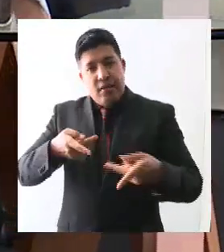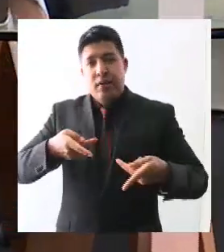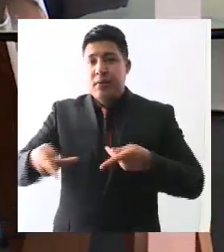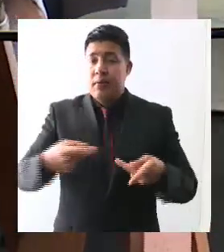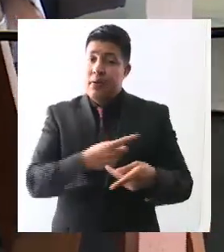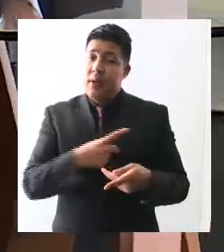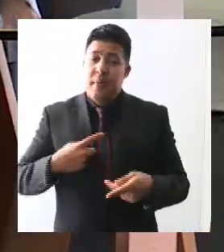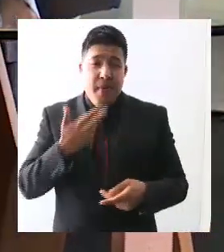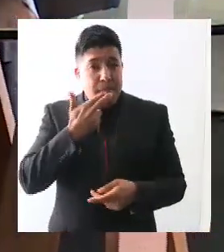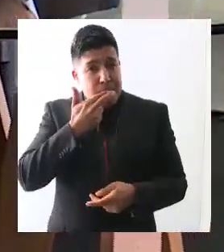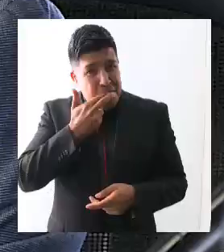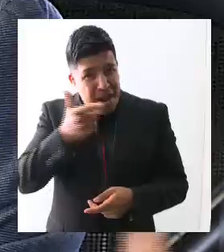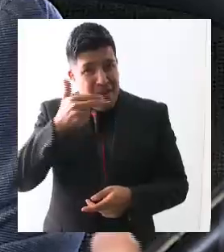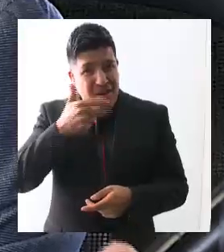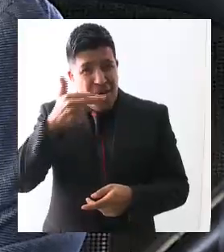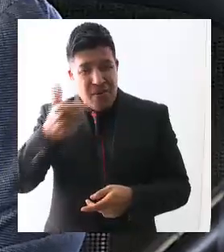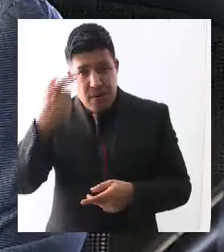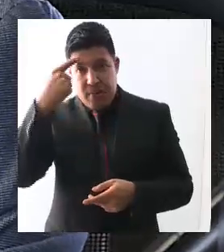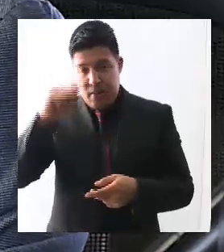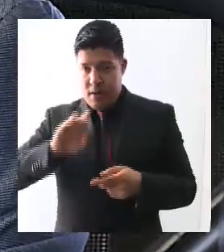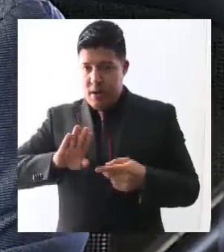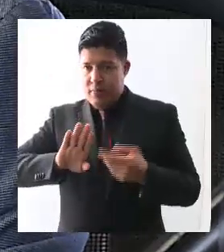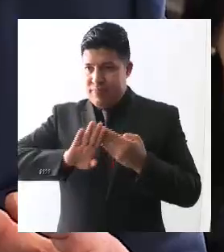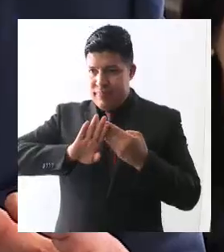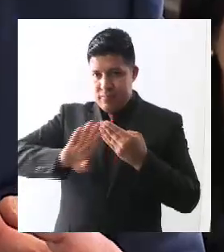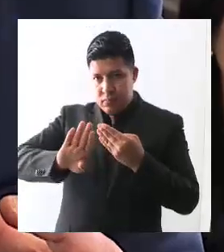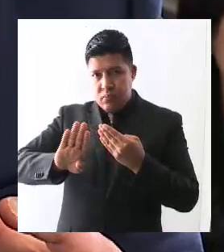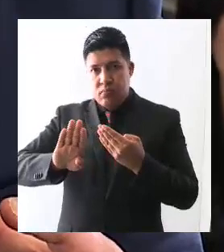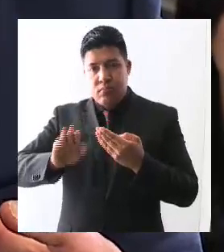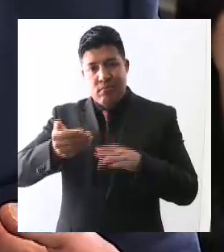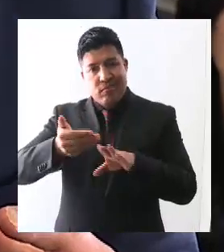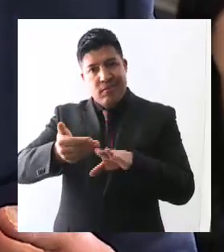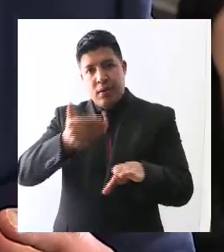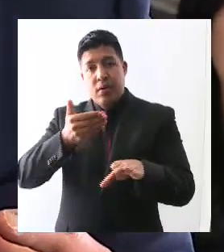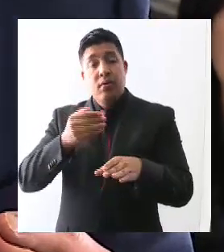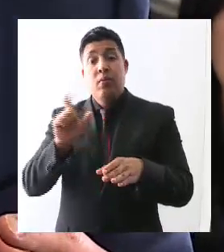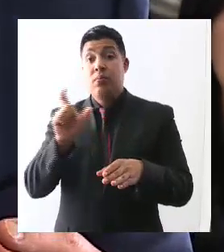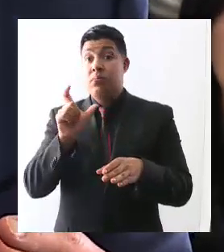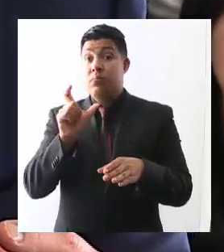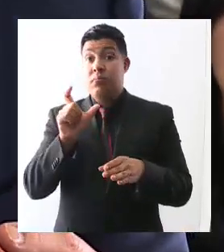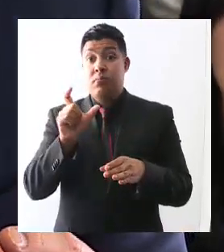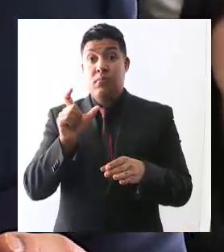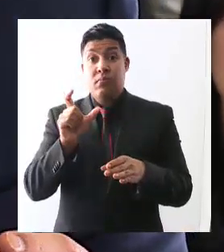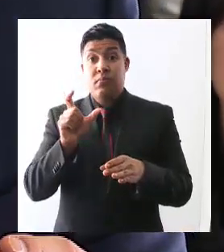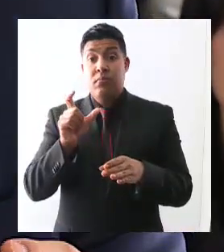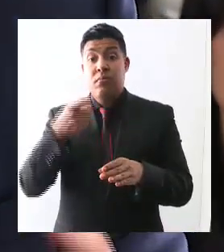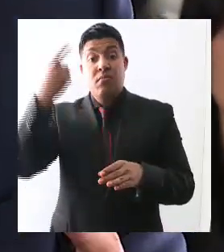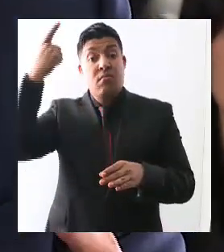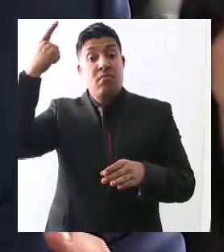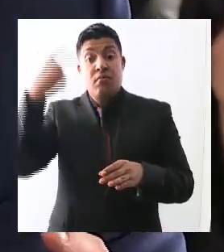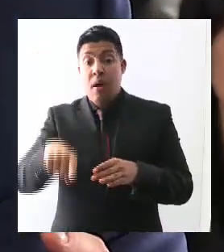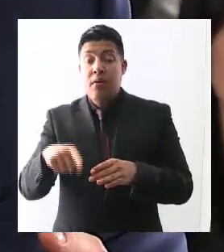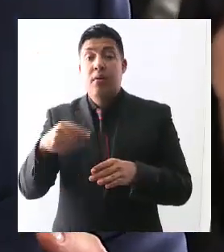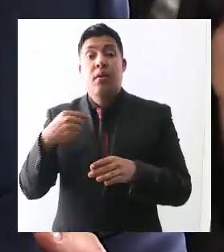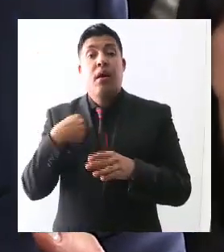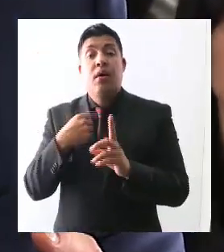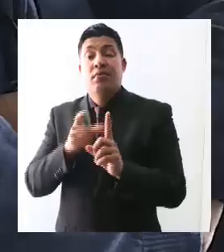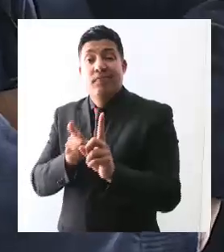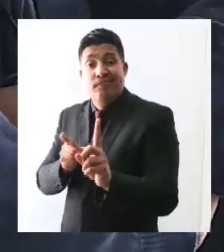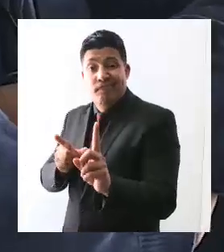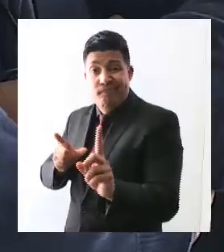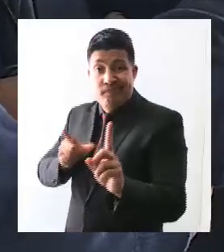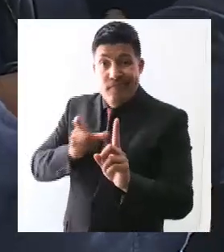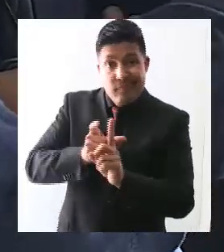mucho por la consecuencia y el protocolo de cumplir las órdenes de protección. Se han emitido más de